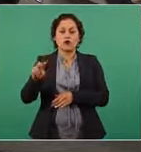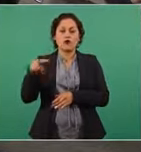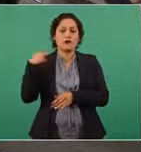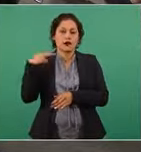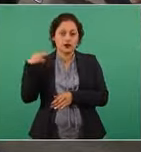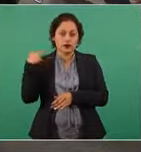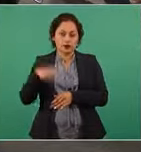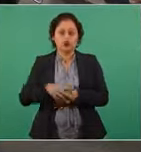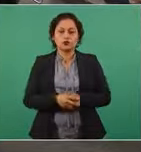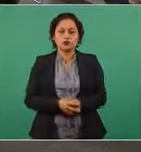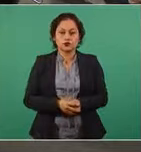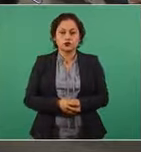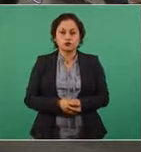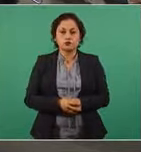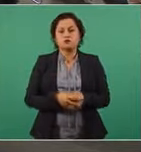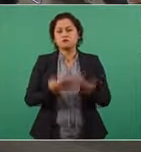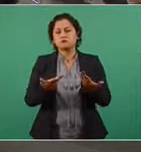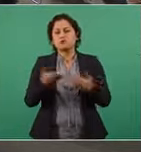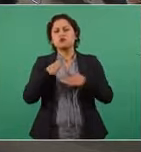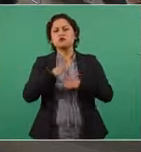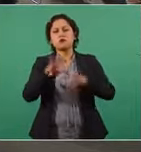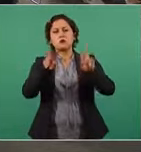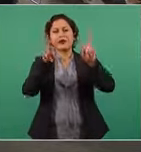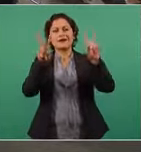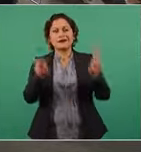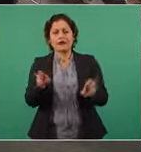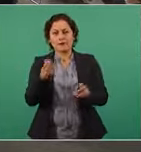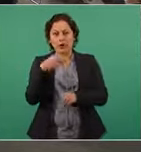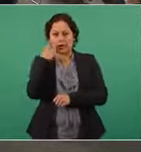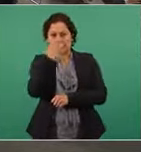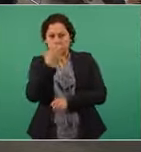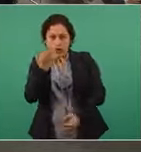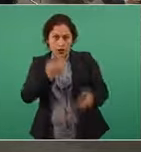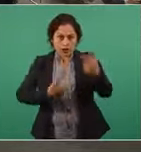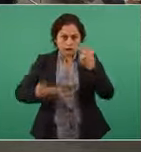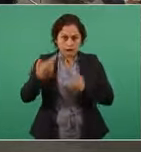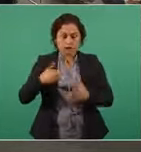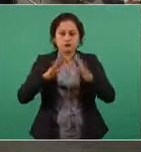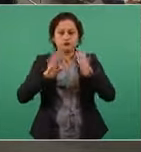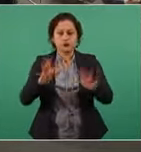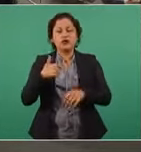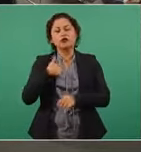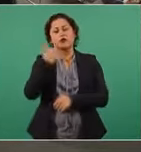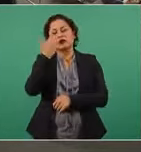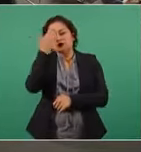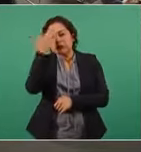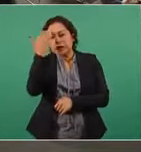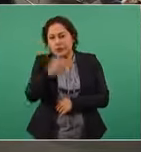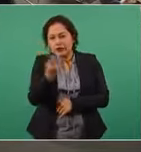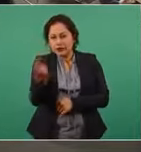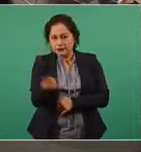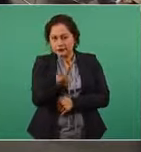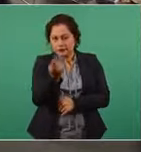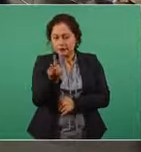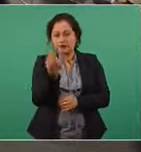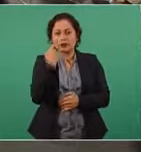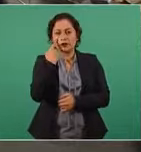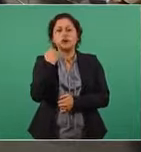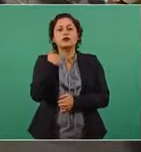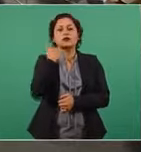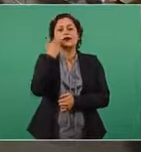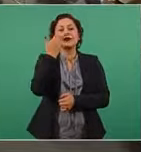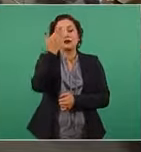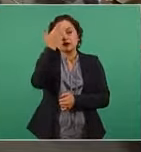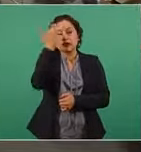del regreso a clases, preguntarle algunas cosas. De primera instancia, saber si el gobierno